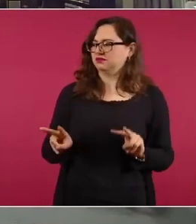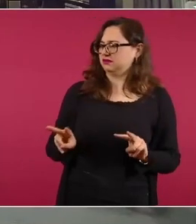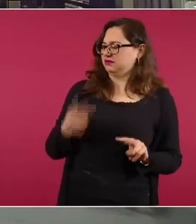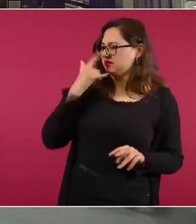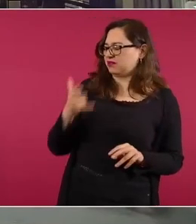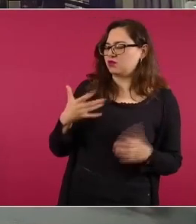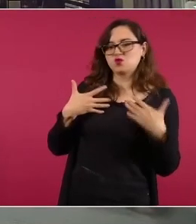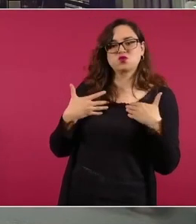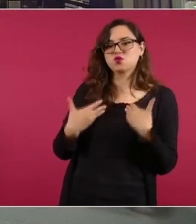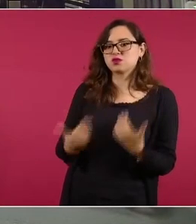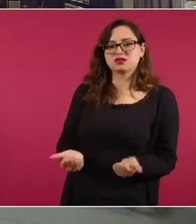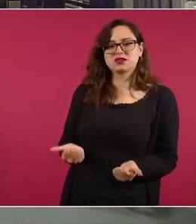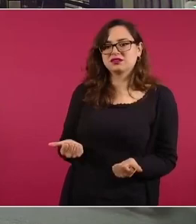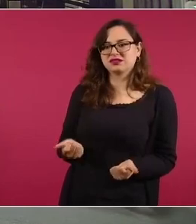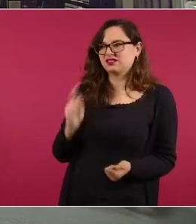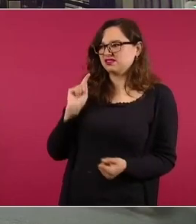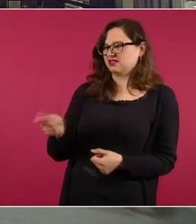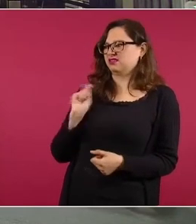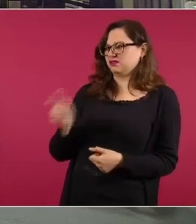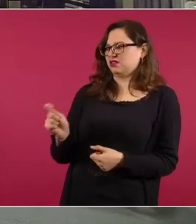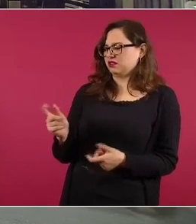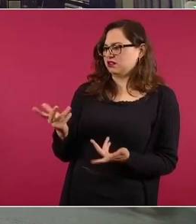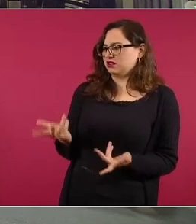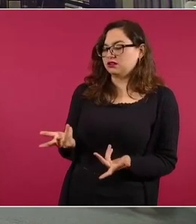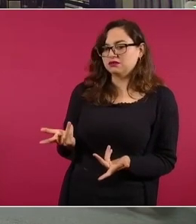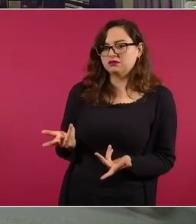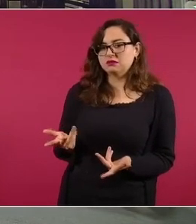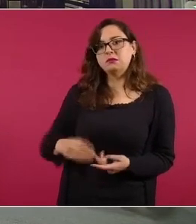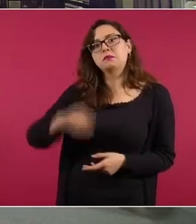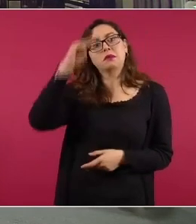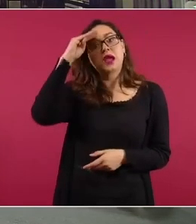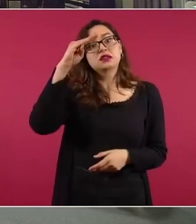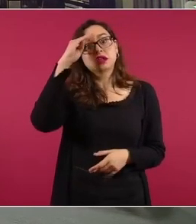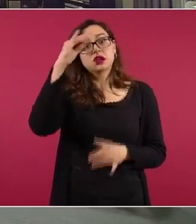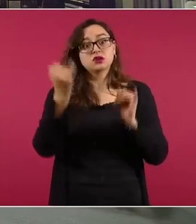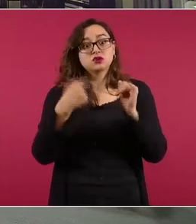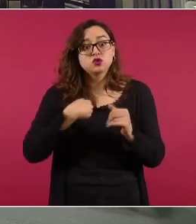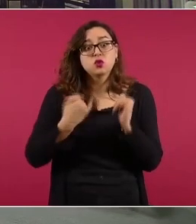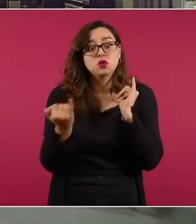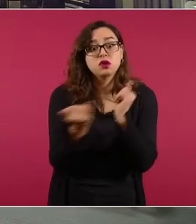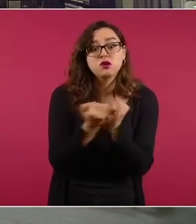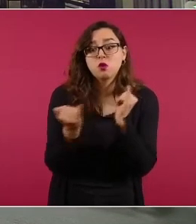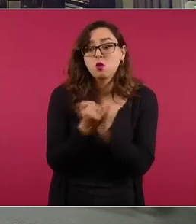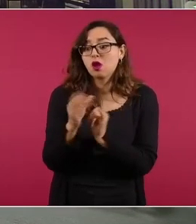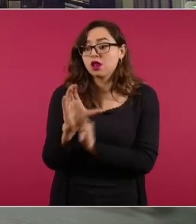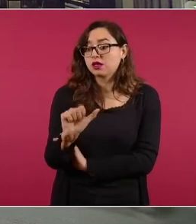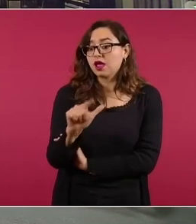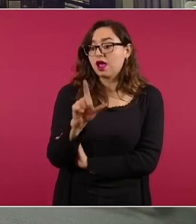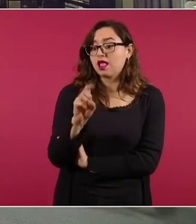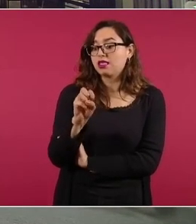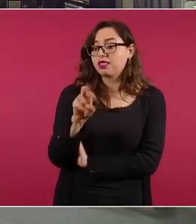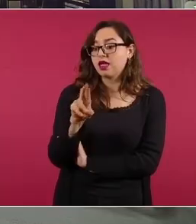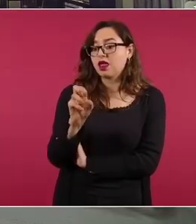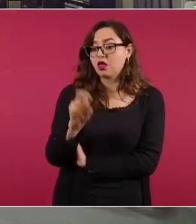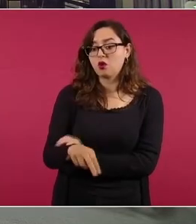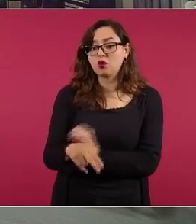me ven como Calderón como Peña